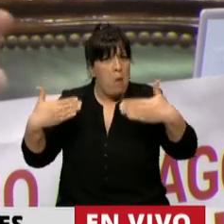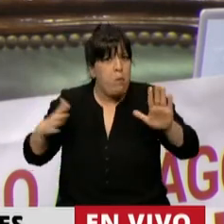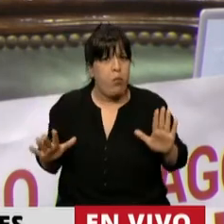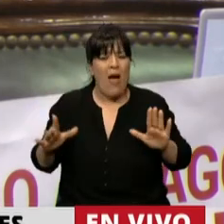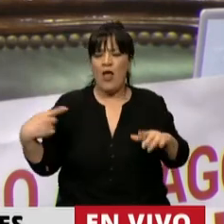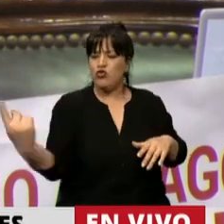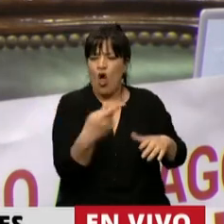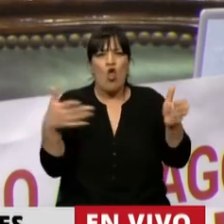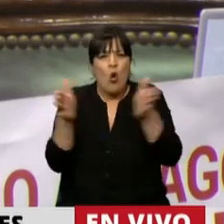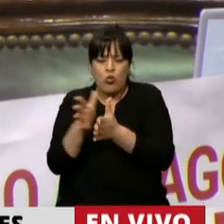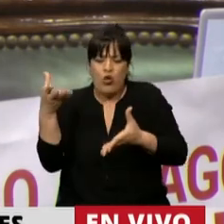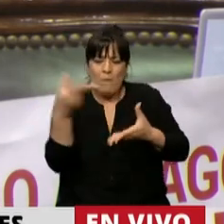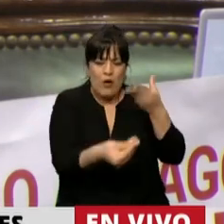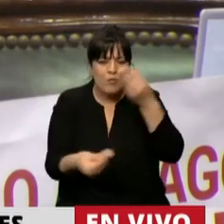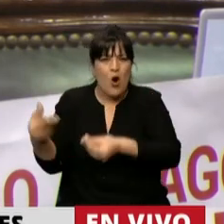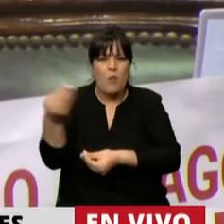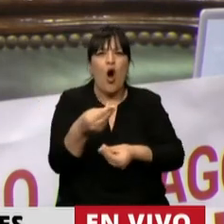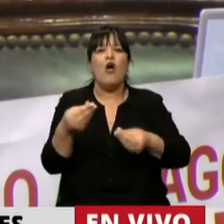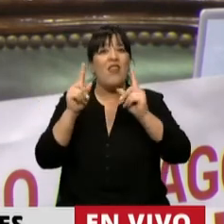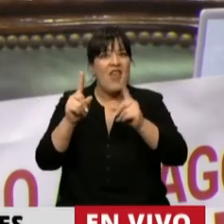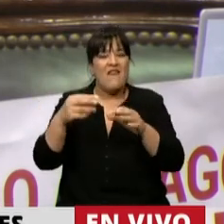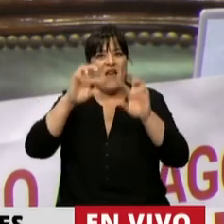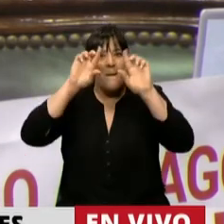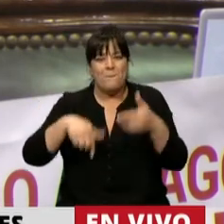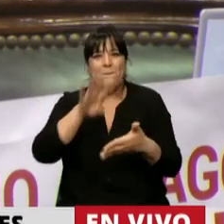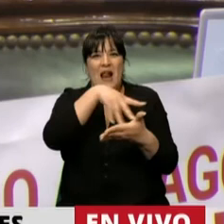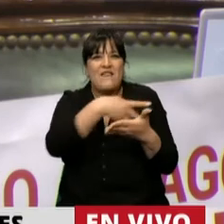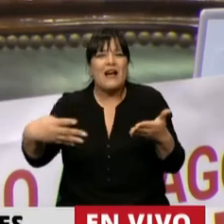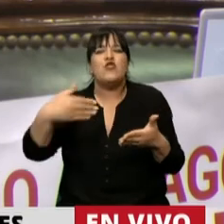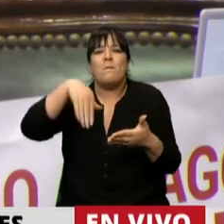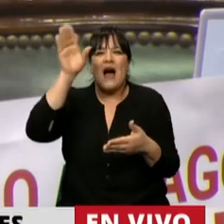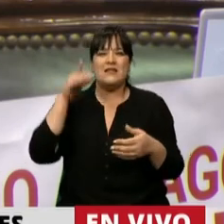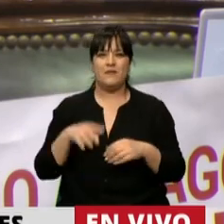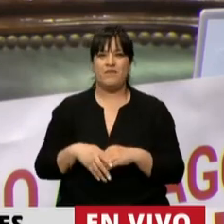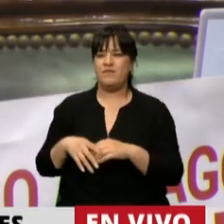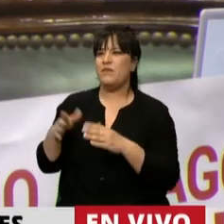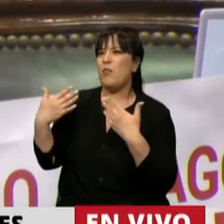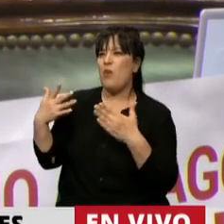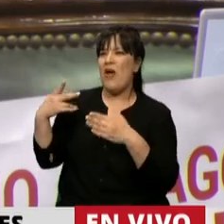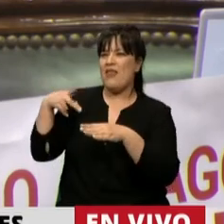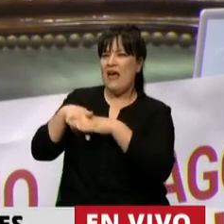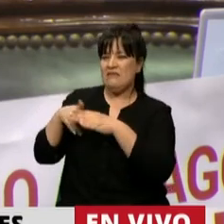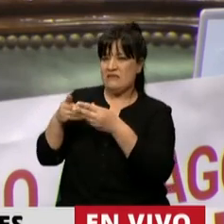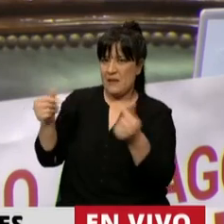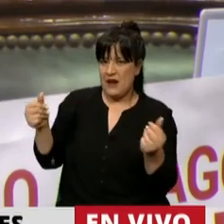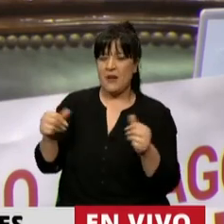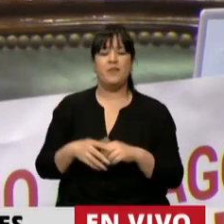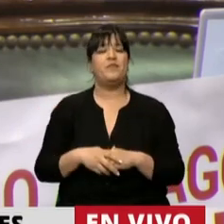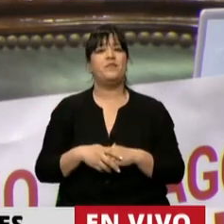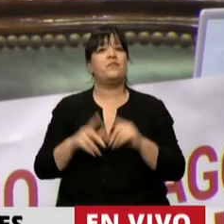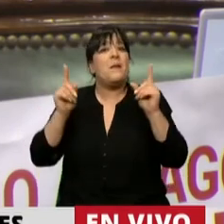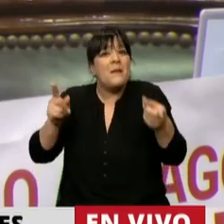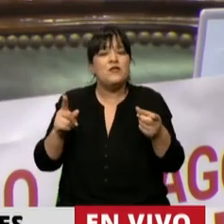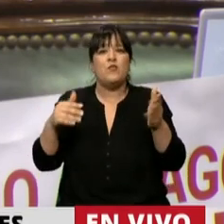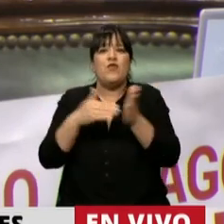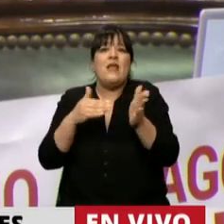manera mancomunada, con una planificación en función de los intereses de las grandes... Ya terminó, en función de